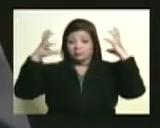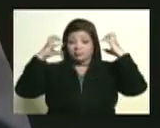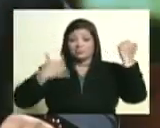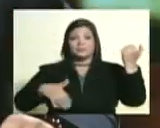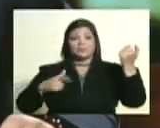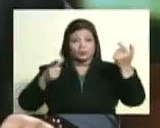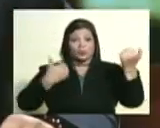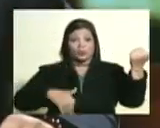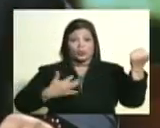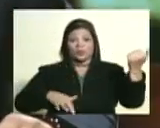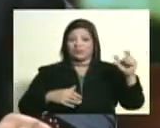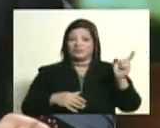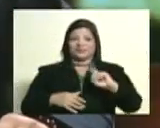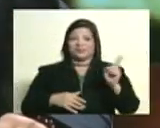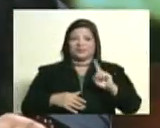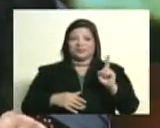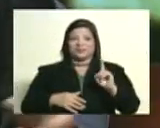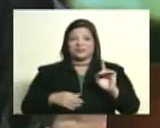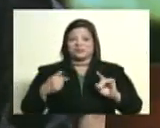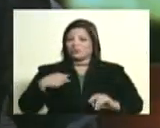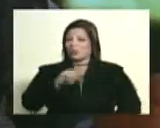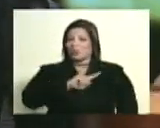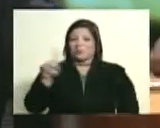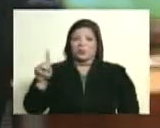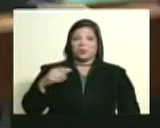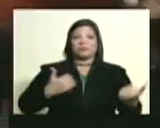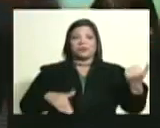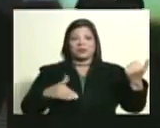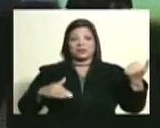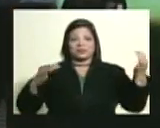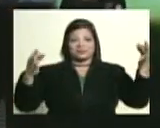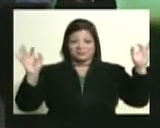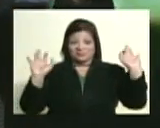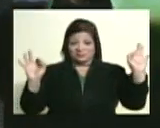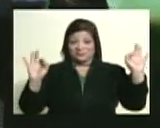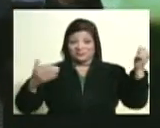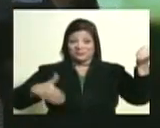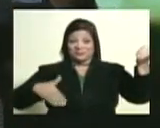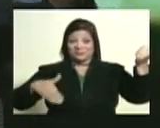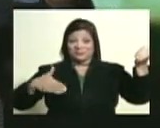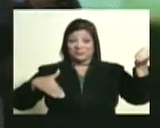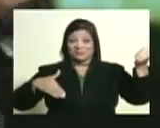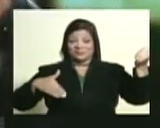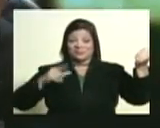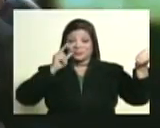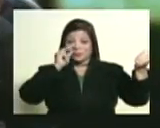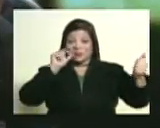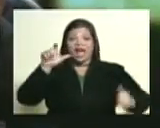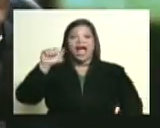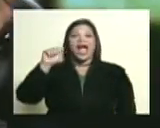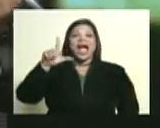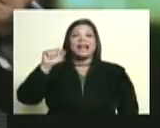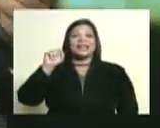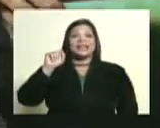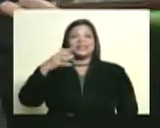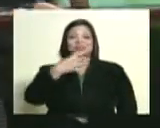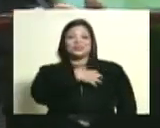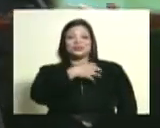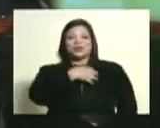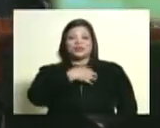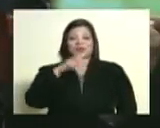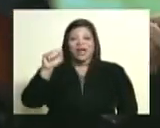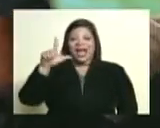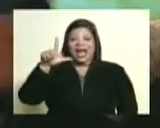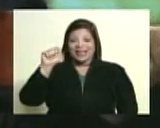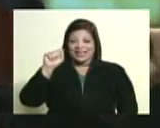tocas cuatro? no yo tampoco pero este cuatro lo va a tocar un sobrino de Alí que se llama